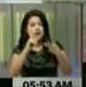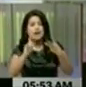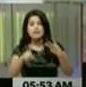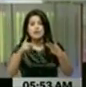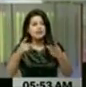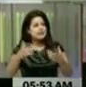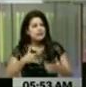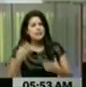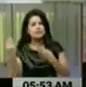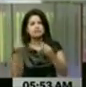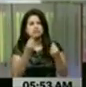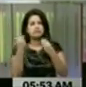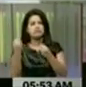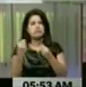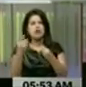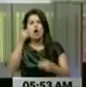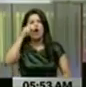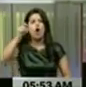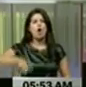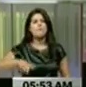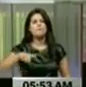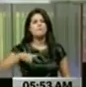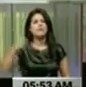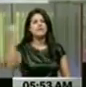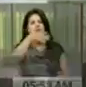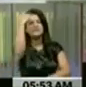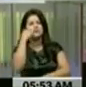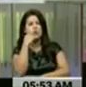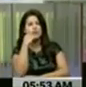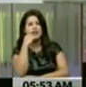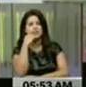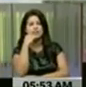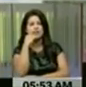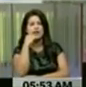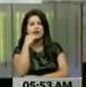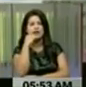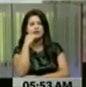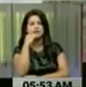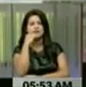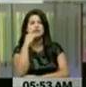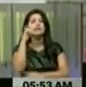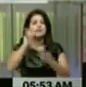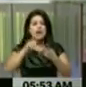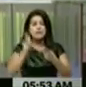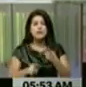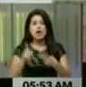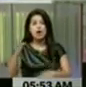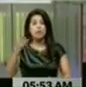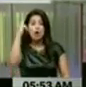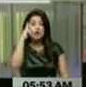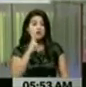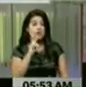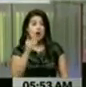estuvo presente del generalísimo Francisco de Miranda, el espíritu del joven Bolívar,